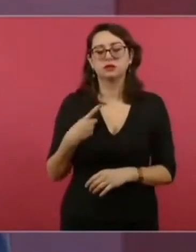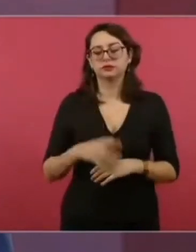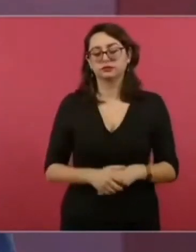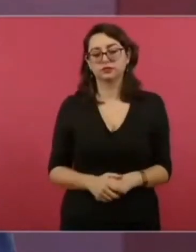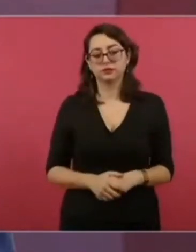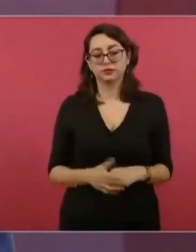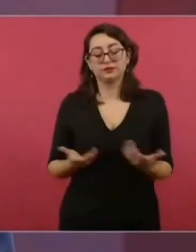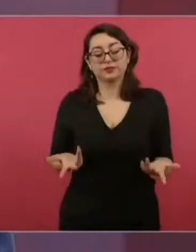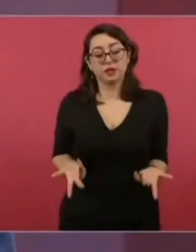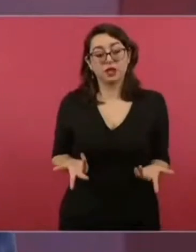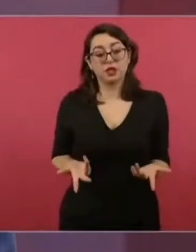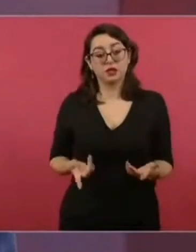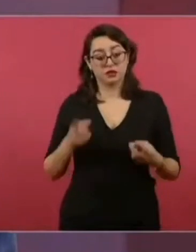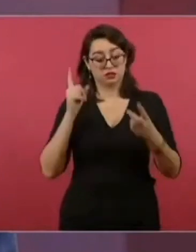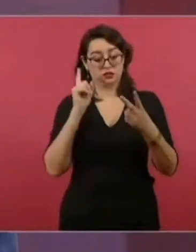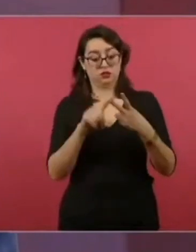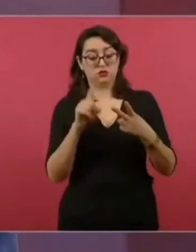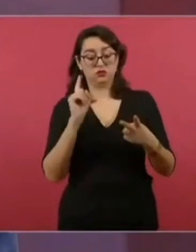nadie.